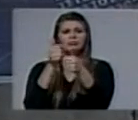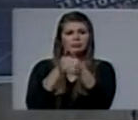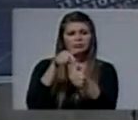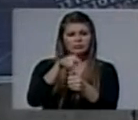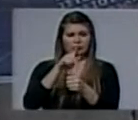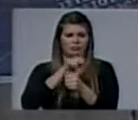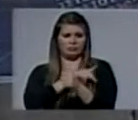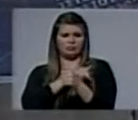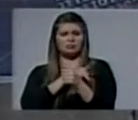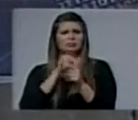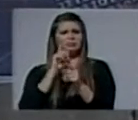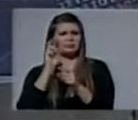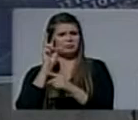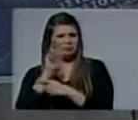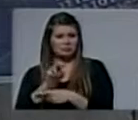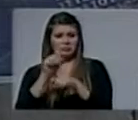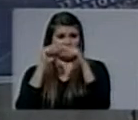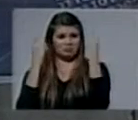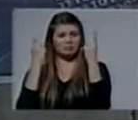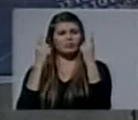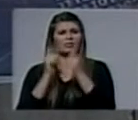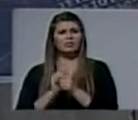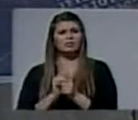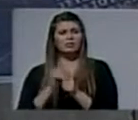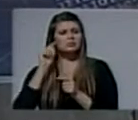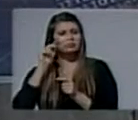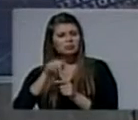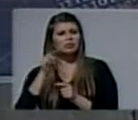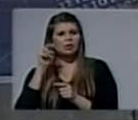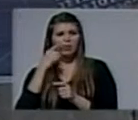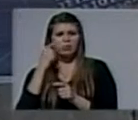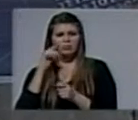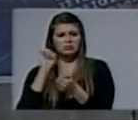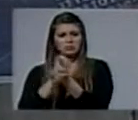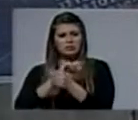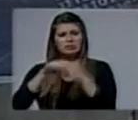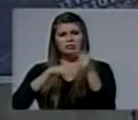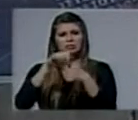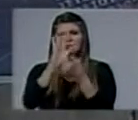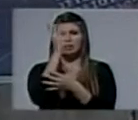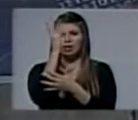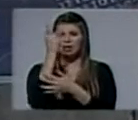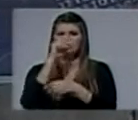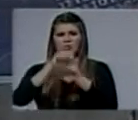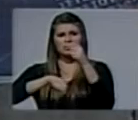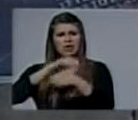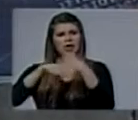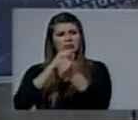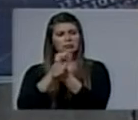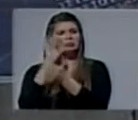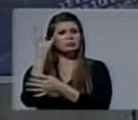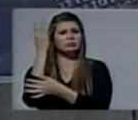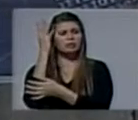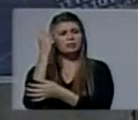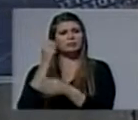lugar. ¿Y qué es lo que vi? Este hombre estaba atado a un árbol. Sí, estaba atado a